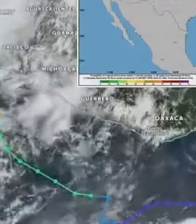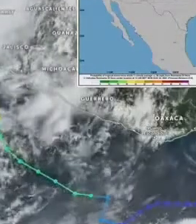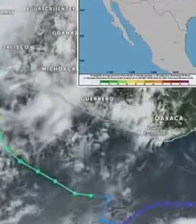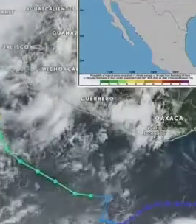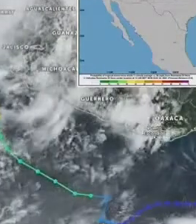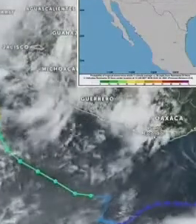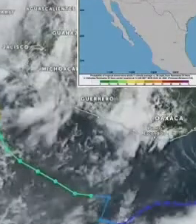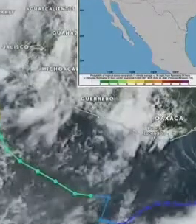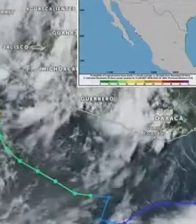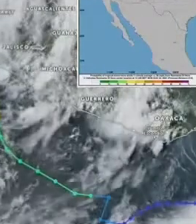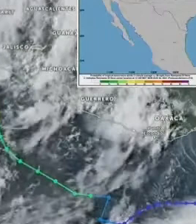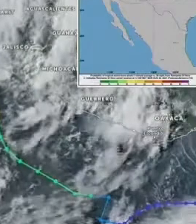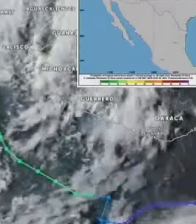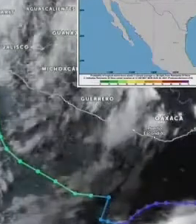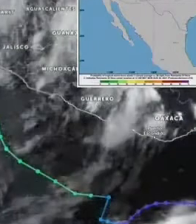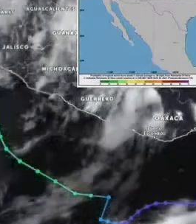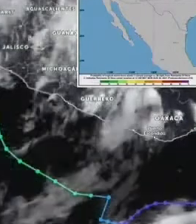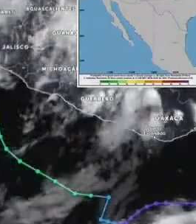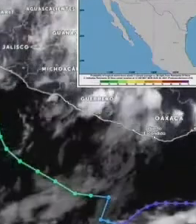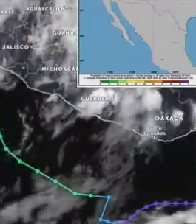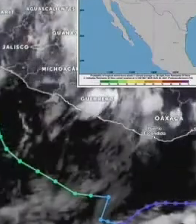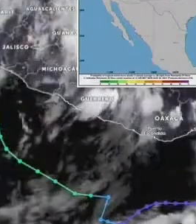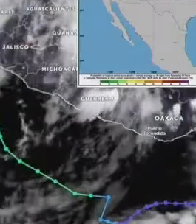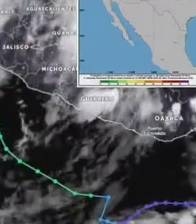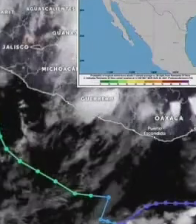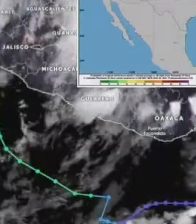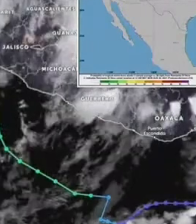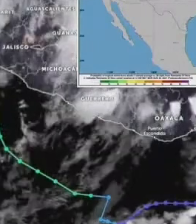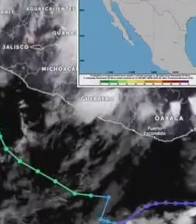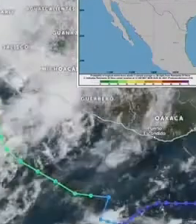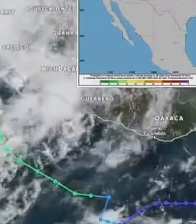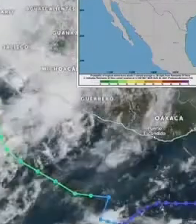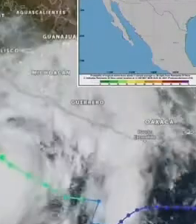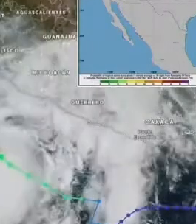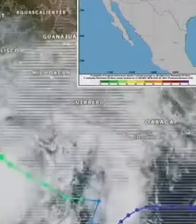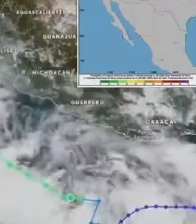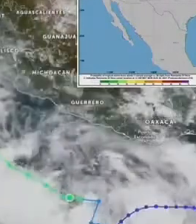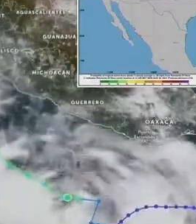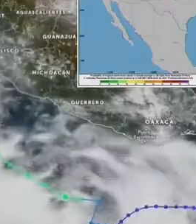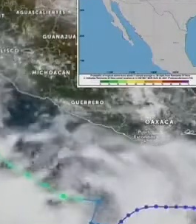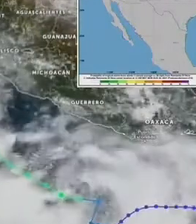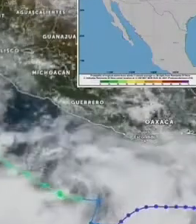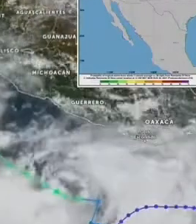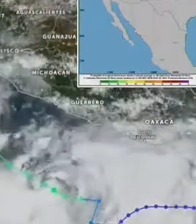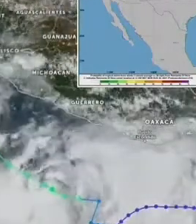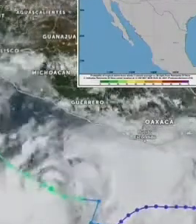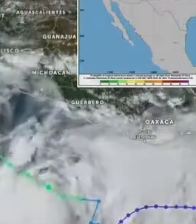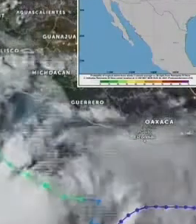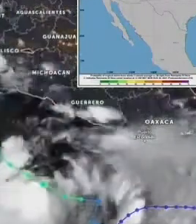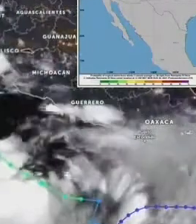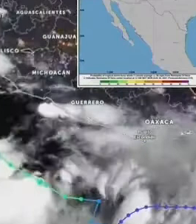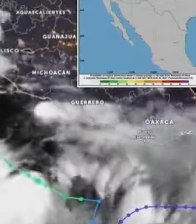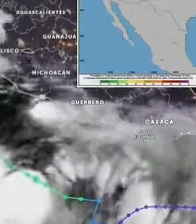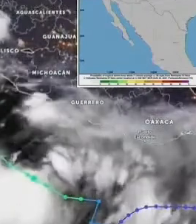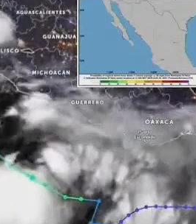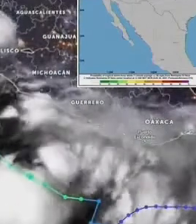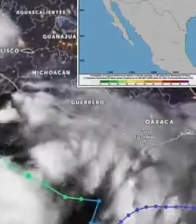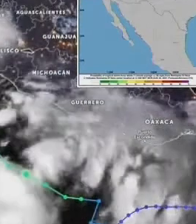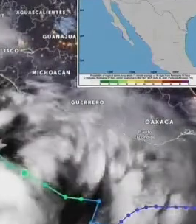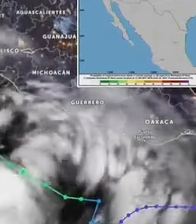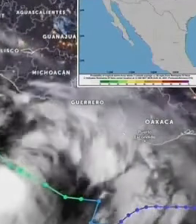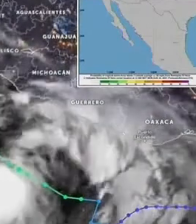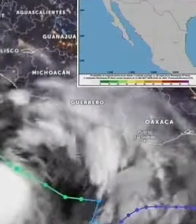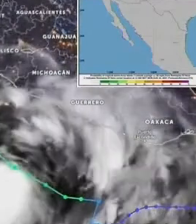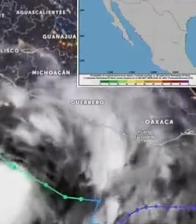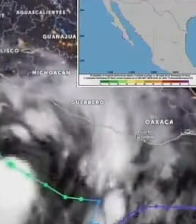26 de agosto se convierte en huracán categoría uno en las costas de Jalisco y Baja California Sur.